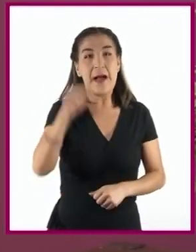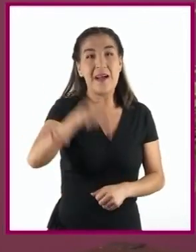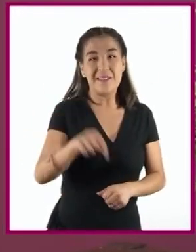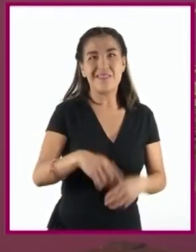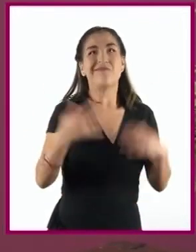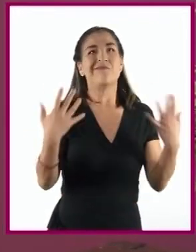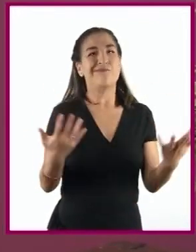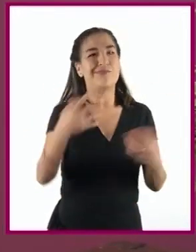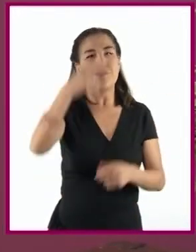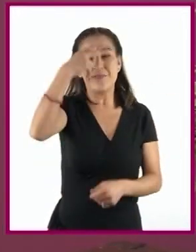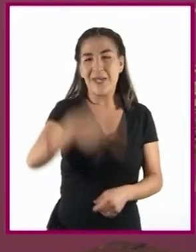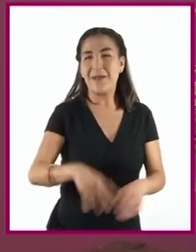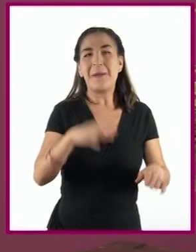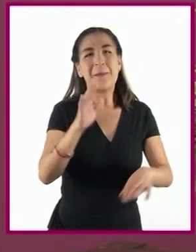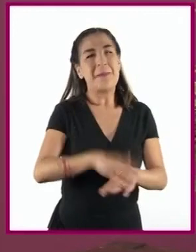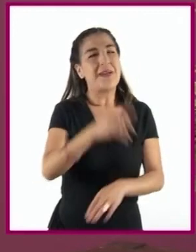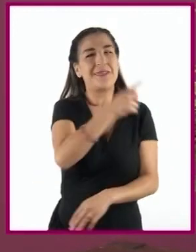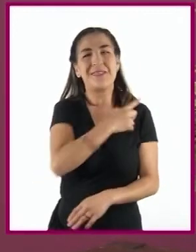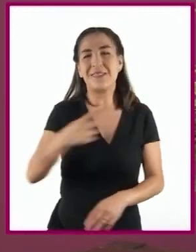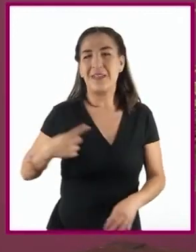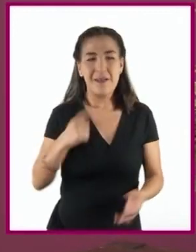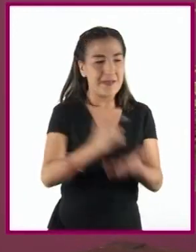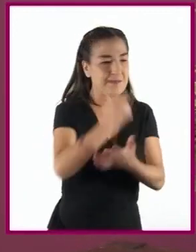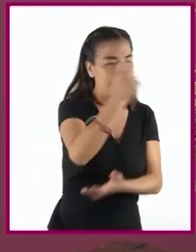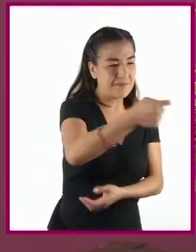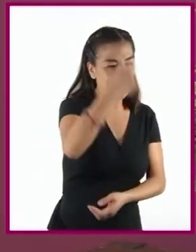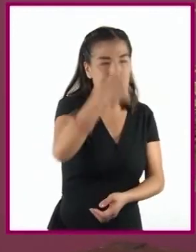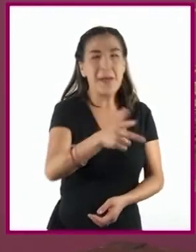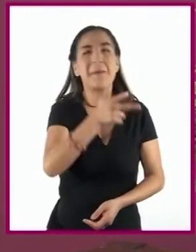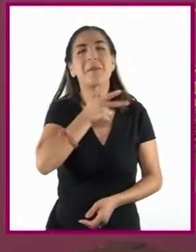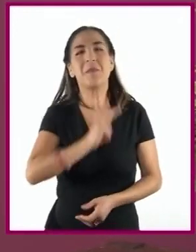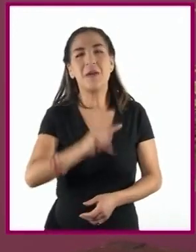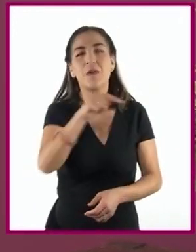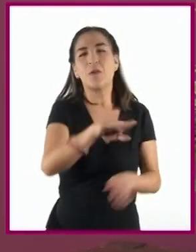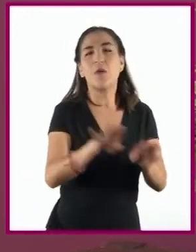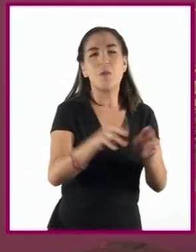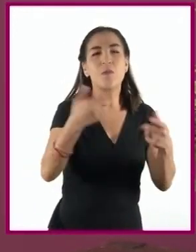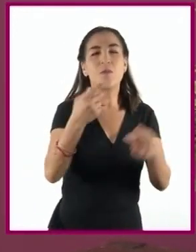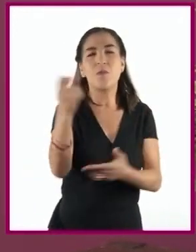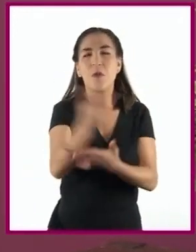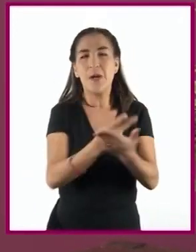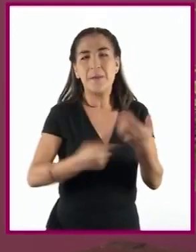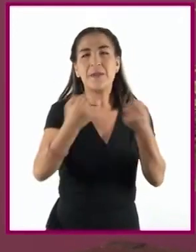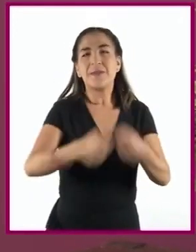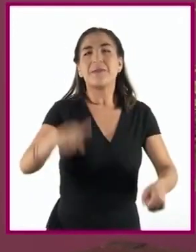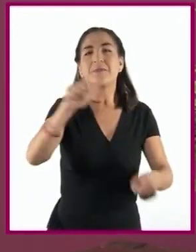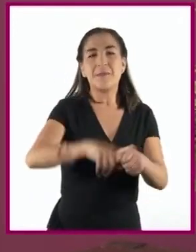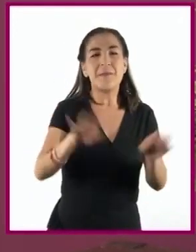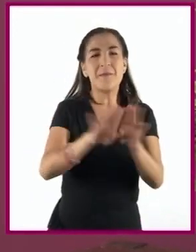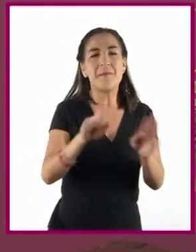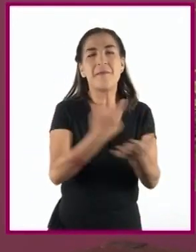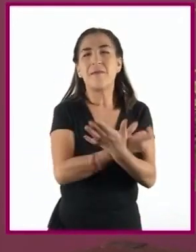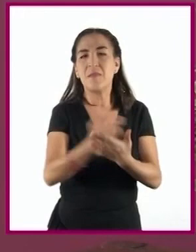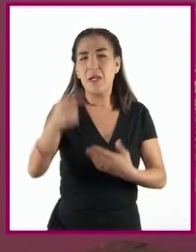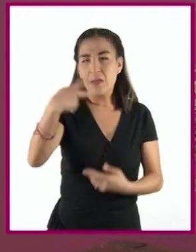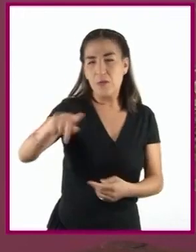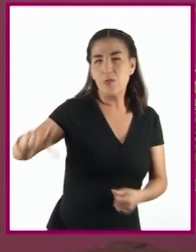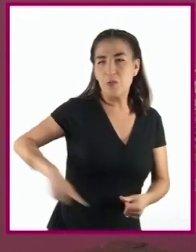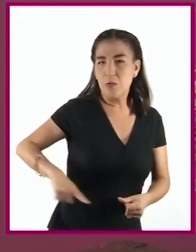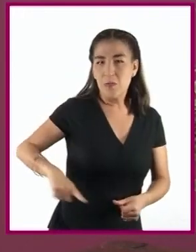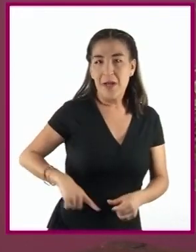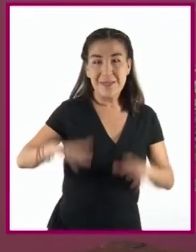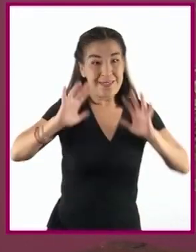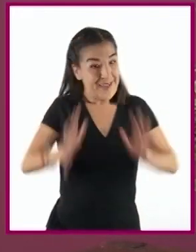endeudó para ampliar a Pemex y programas sociales cada vez más se debía más y las ganancias del gobierno no eran suficientes